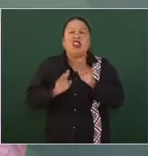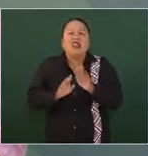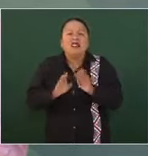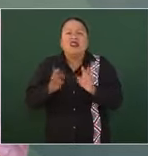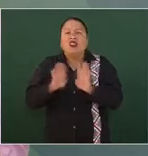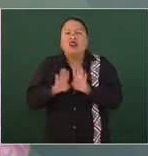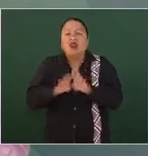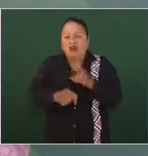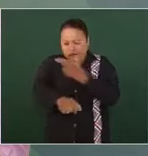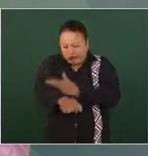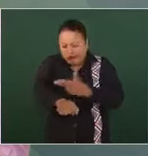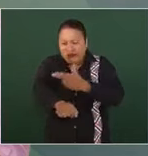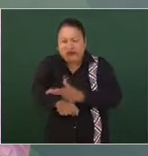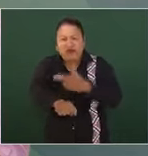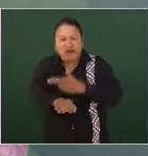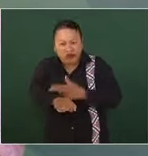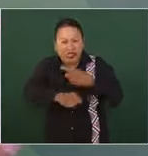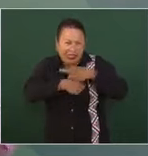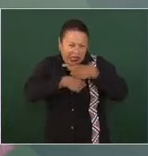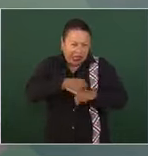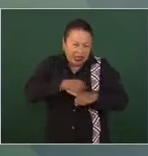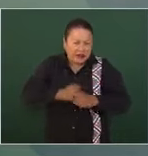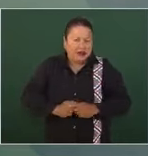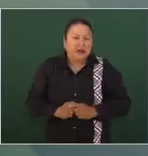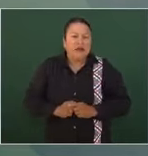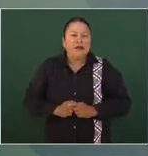que